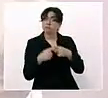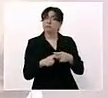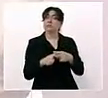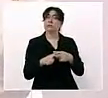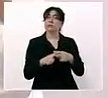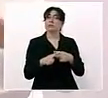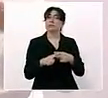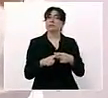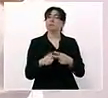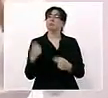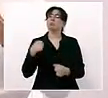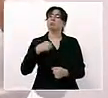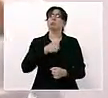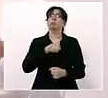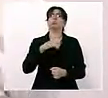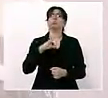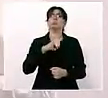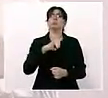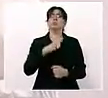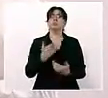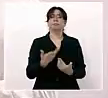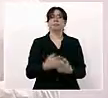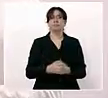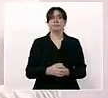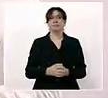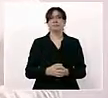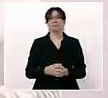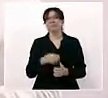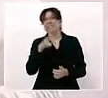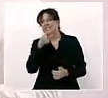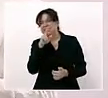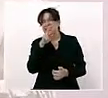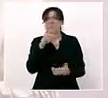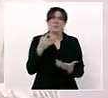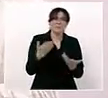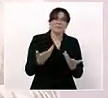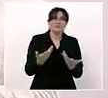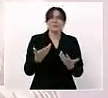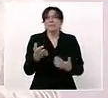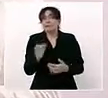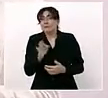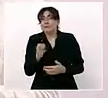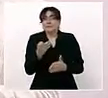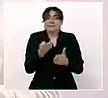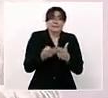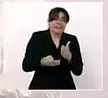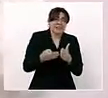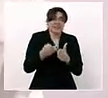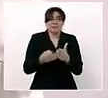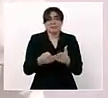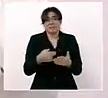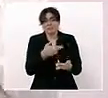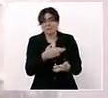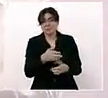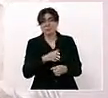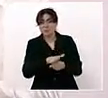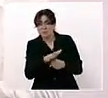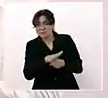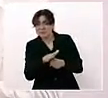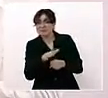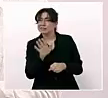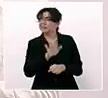teníamos la preocupación de que no bastaba con ese apoyo